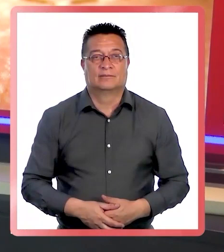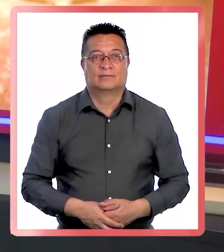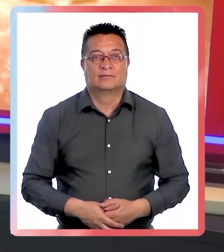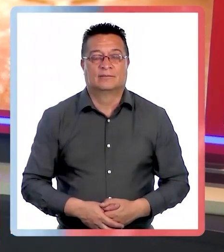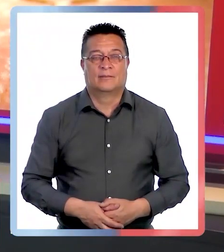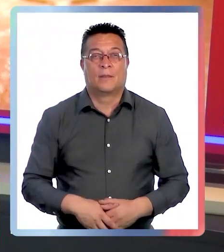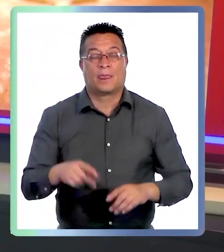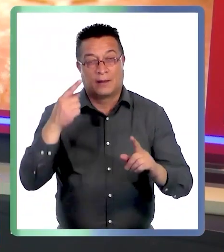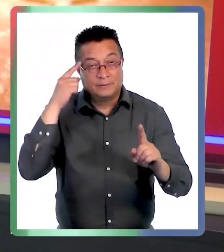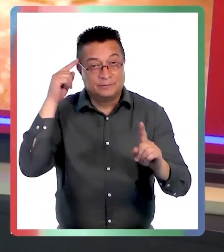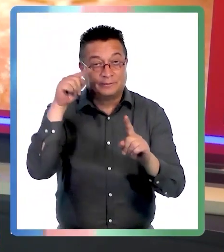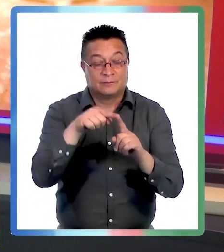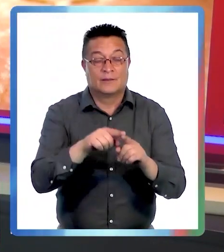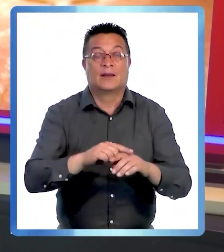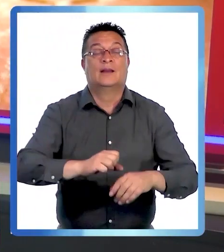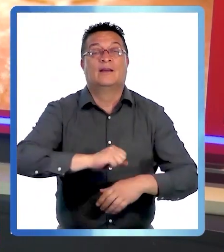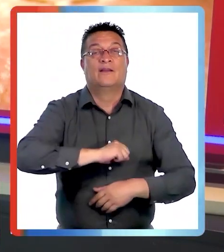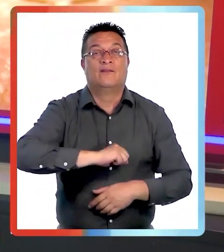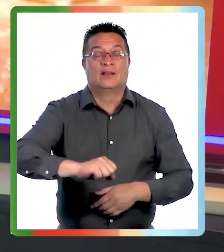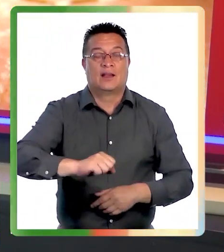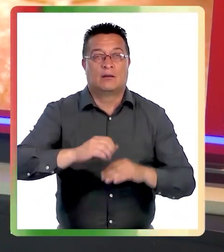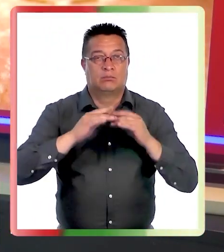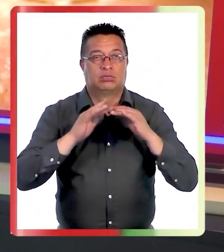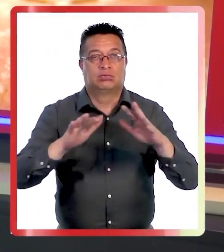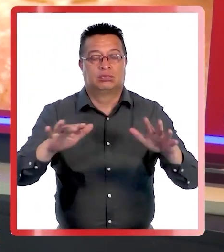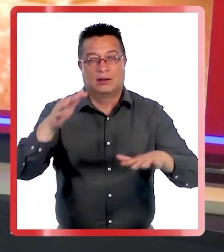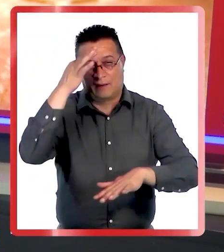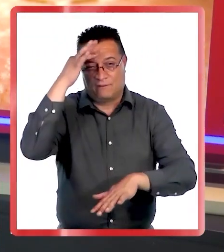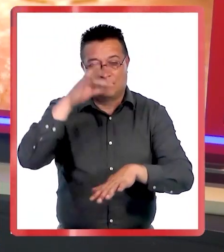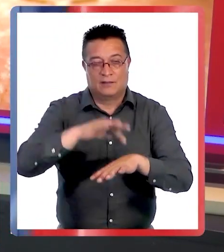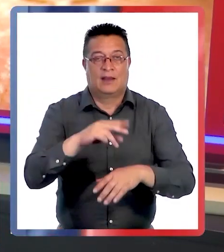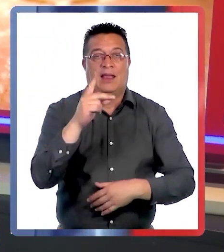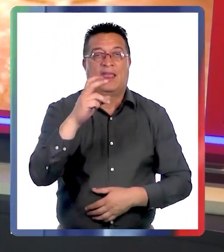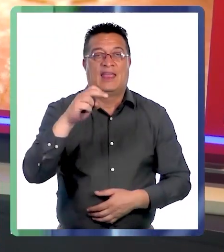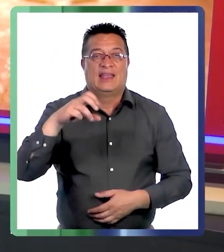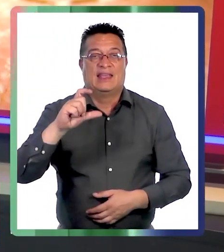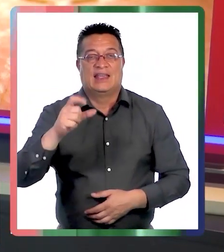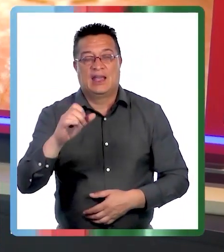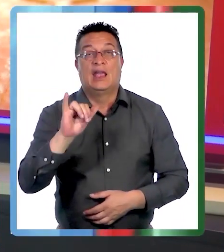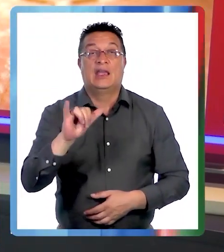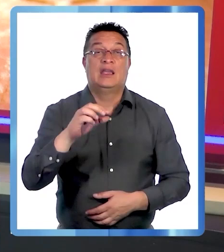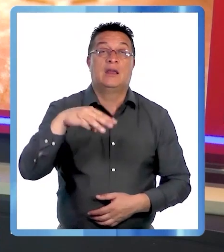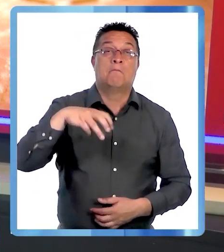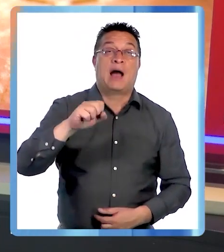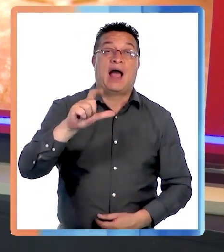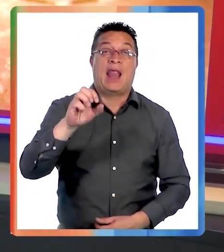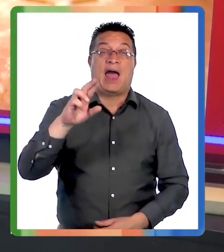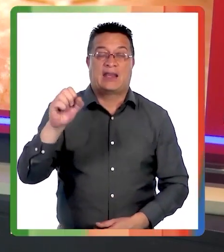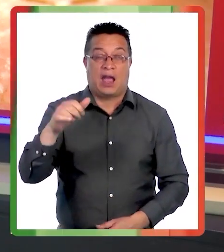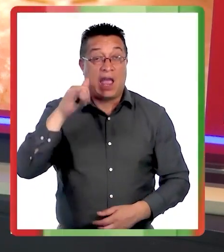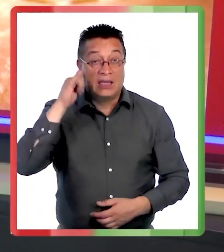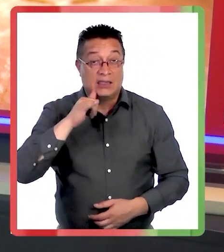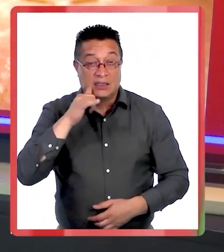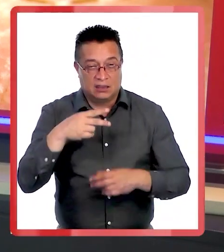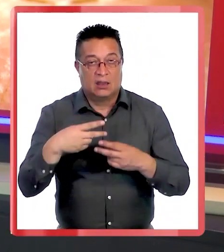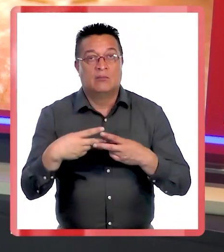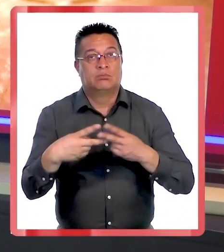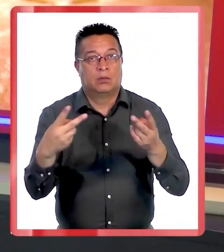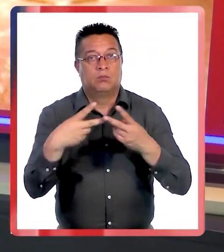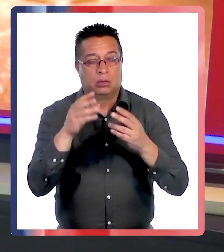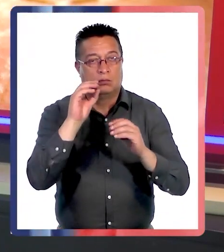Con el fin de evitar la propagación de enfermedades como el dengue y la malaria, en Iquique entregaron medidas